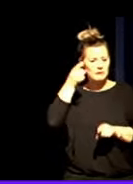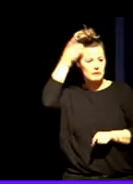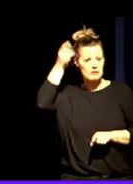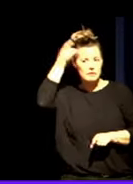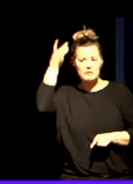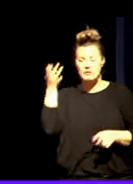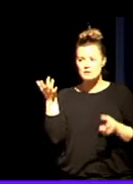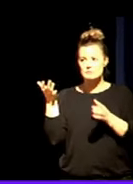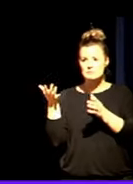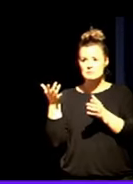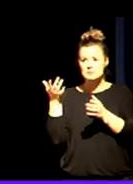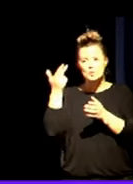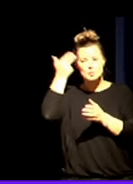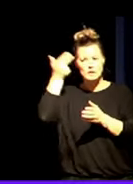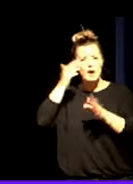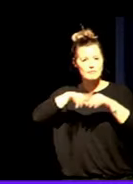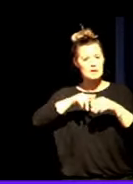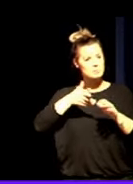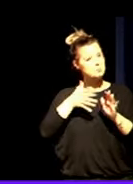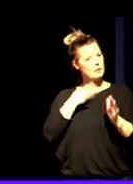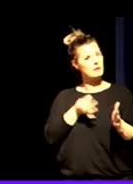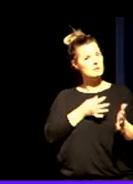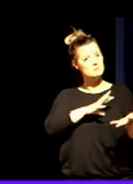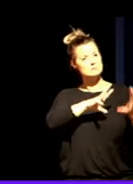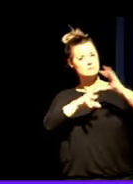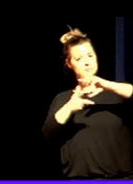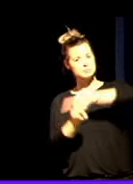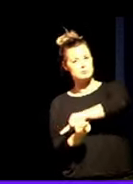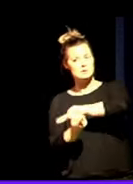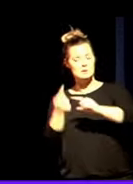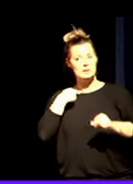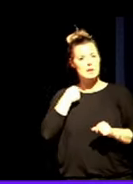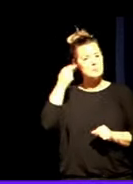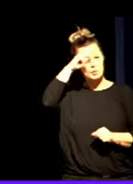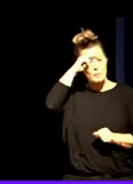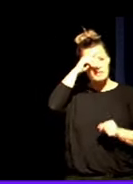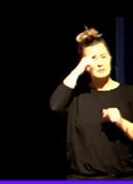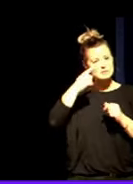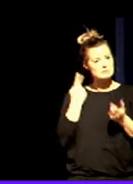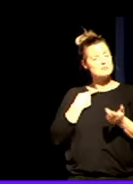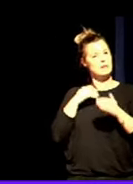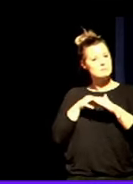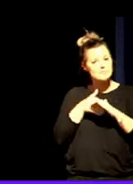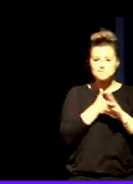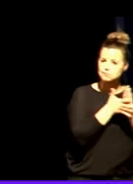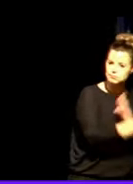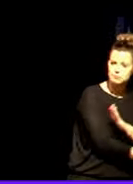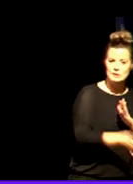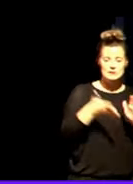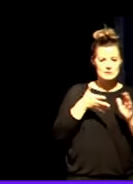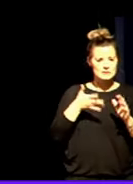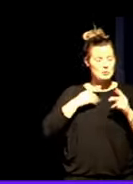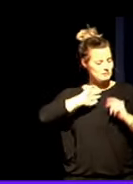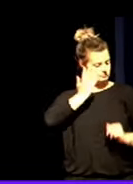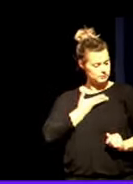convertirse en preocupaciones persistentes que abrazan a esa persona, que le imitan, que le hacen sufrir. Y